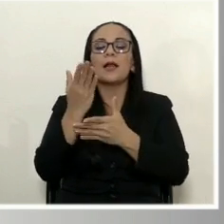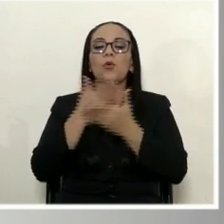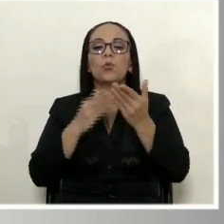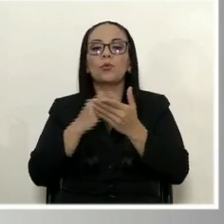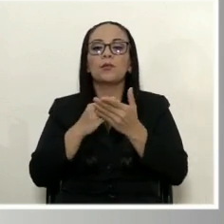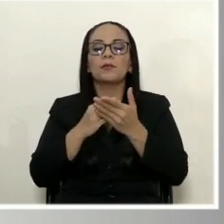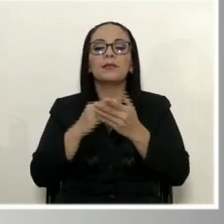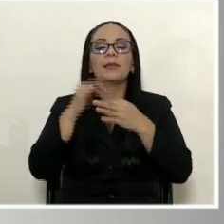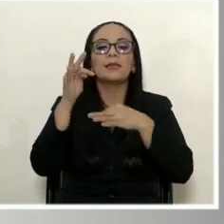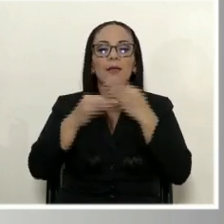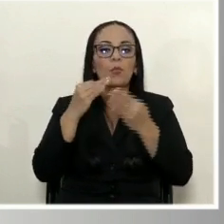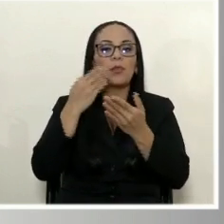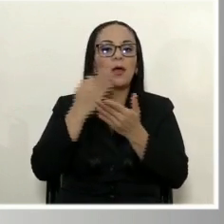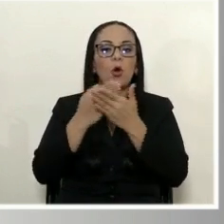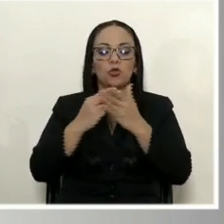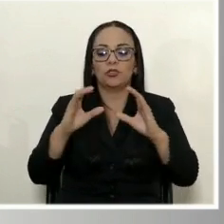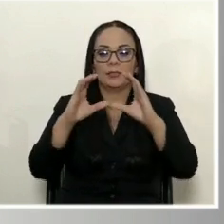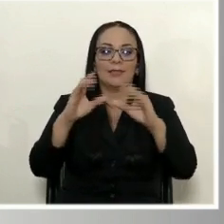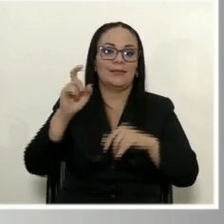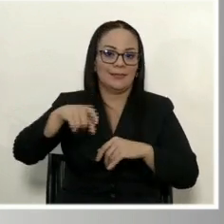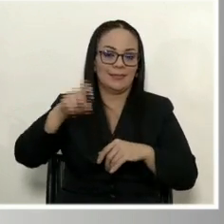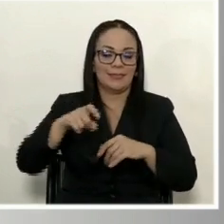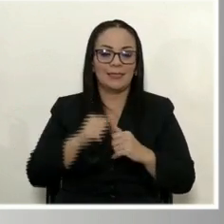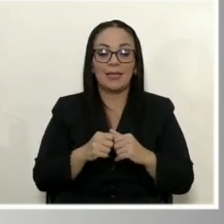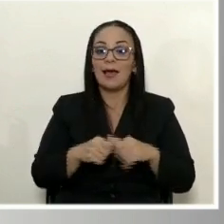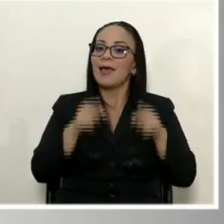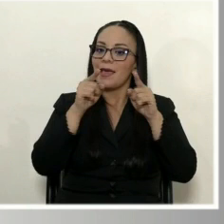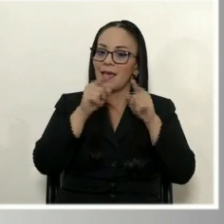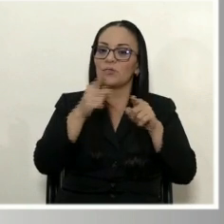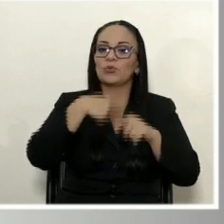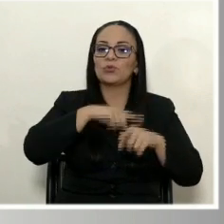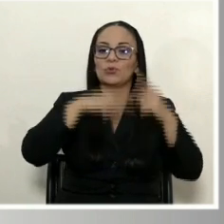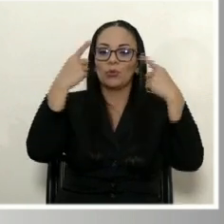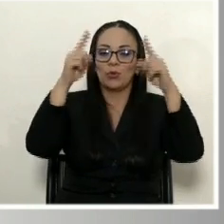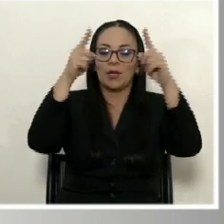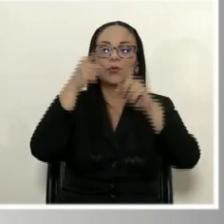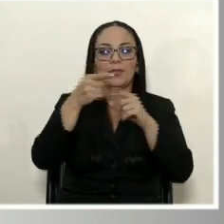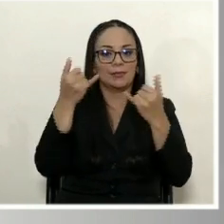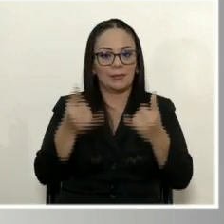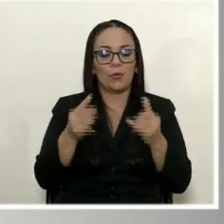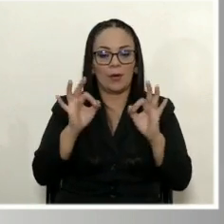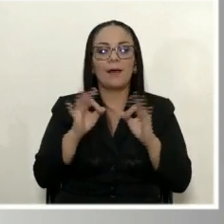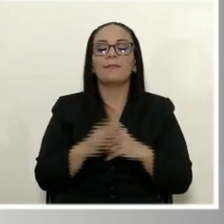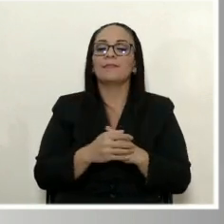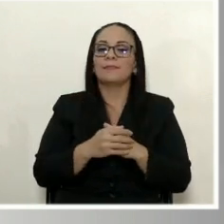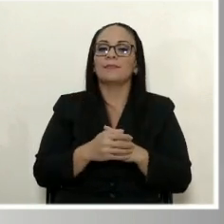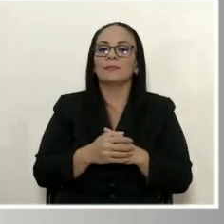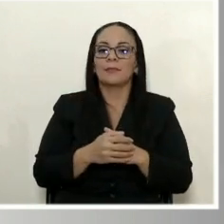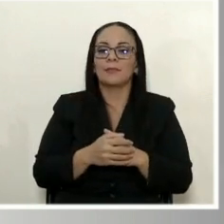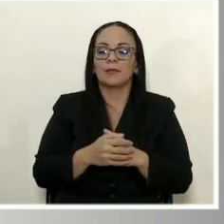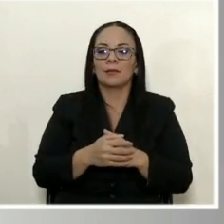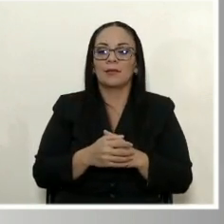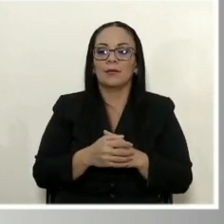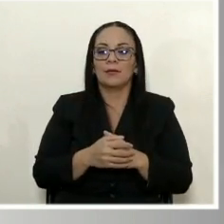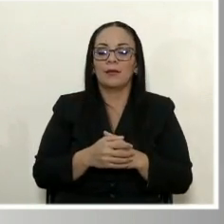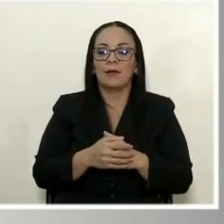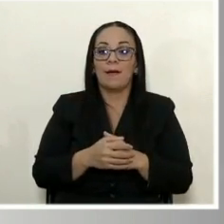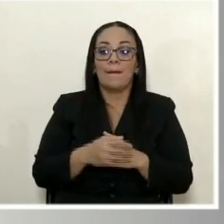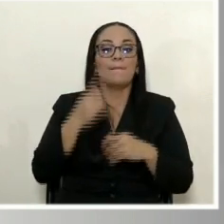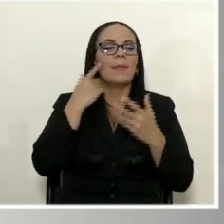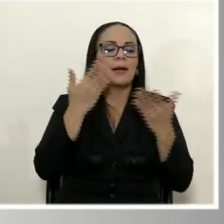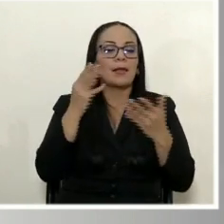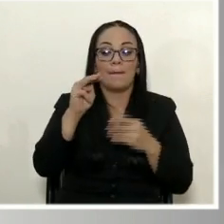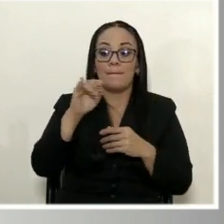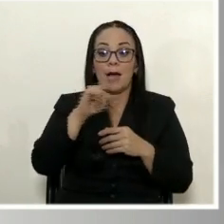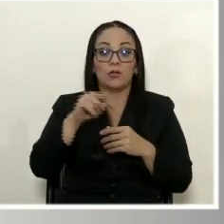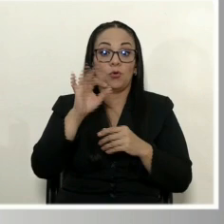constancia si así lo requiere. Esto es lo que estamos logrando hasta este momento para llevarnos a partir de marzo del próximo